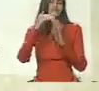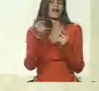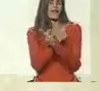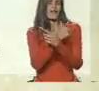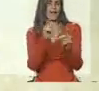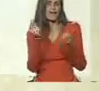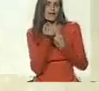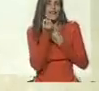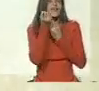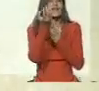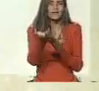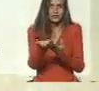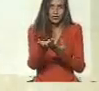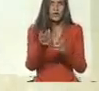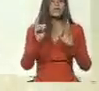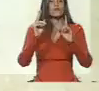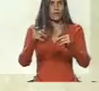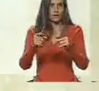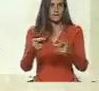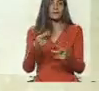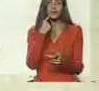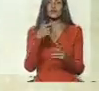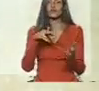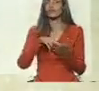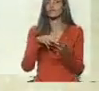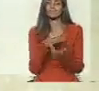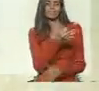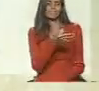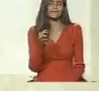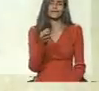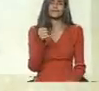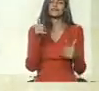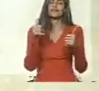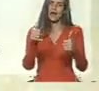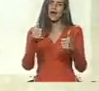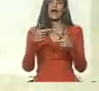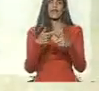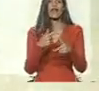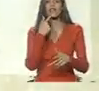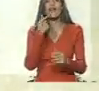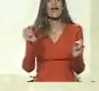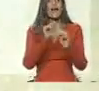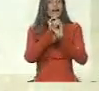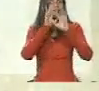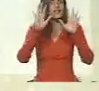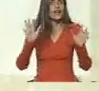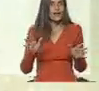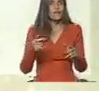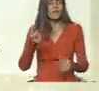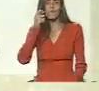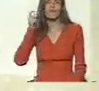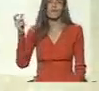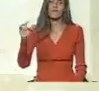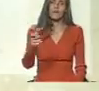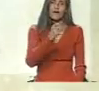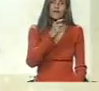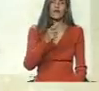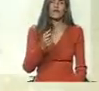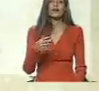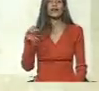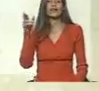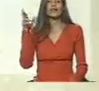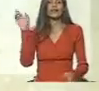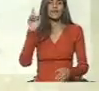libertad de expresión. Y bueno, eso fue un éxito. Dejar en claro de que el pueblo en la